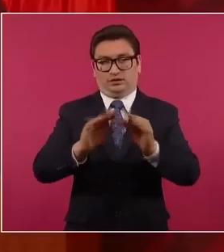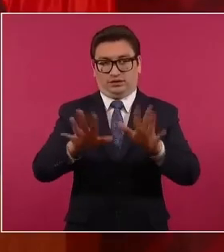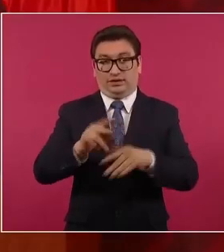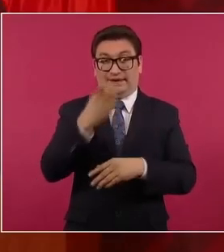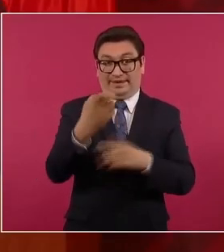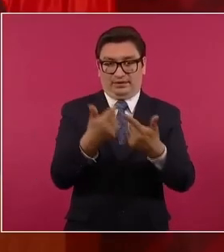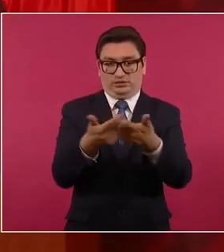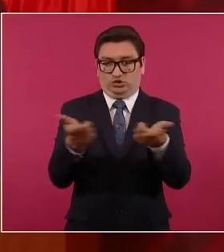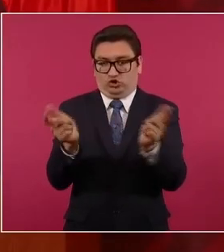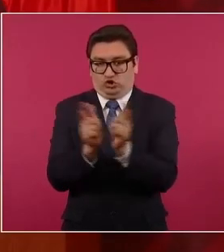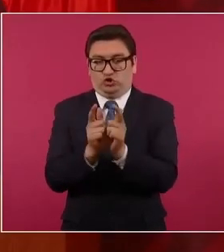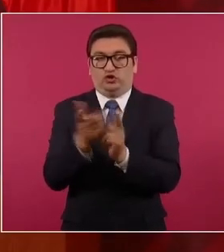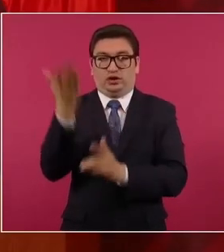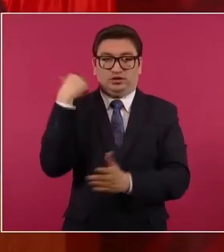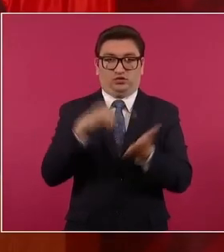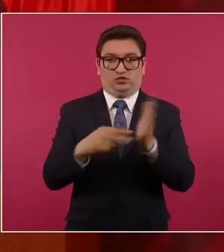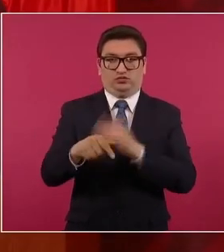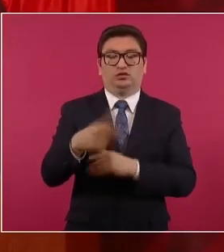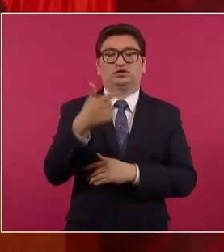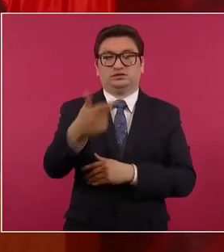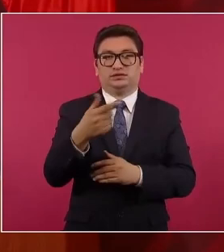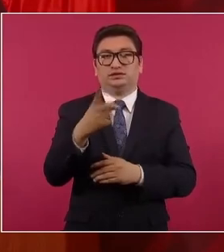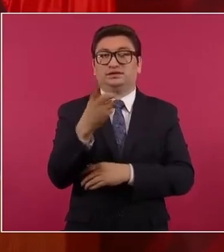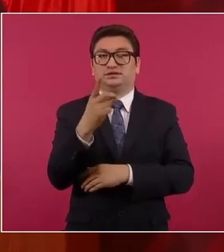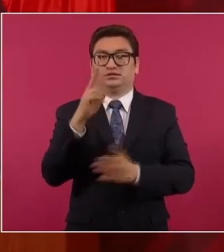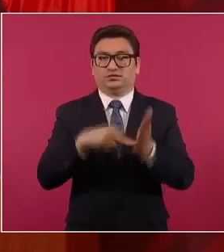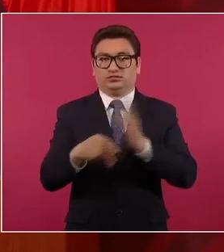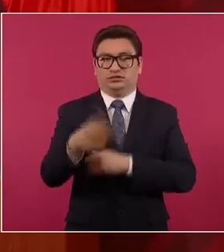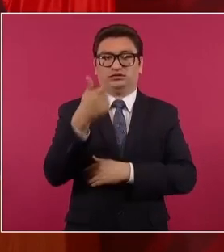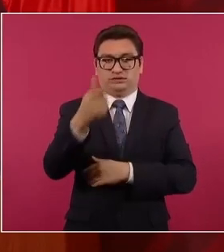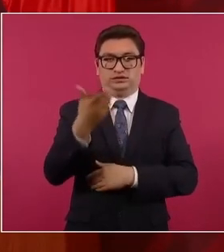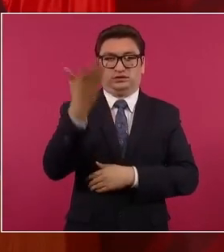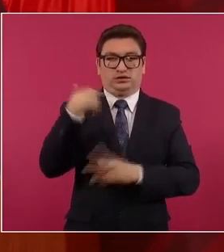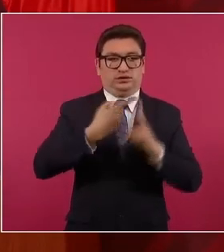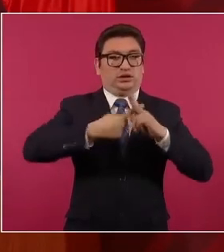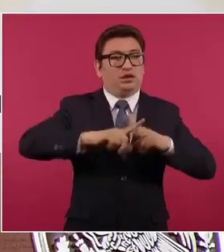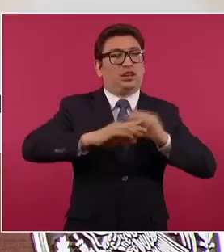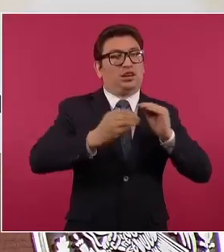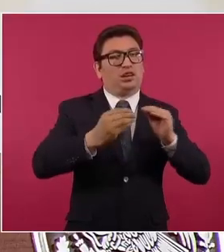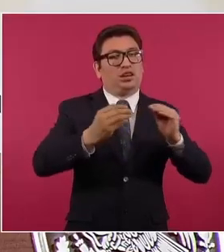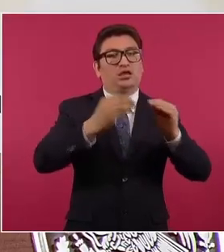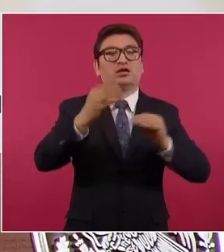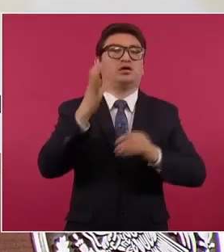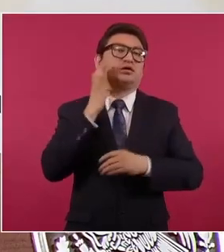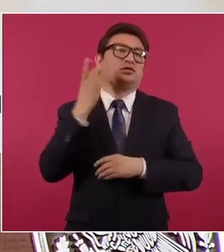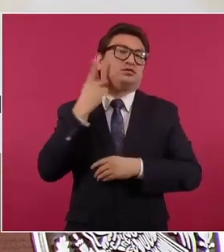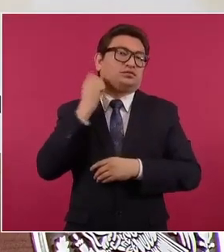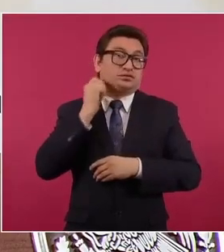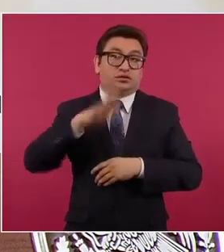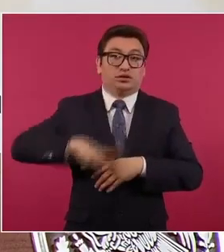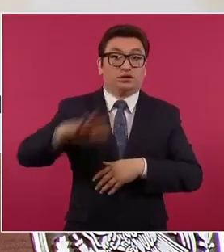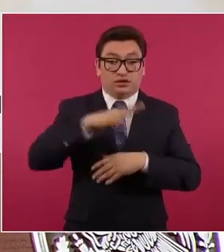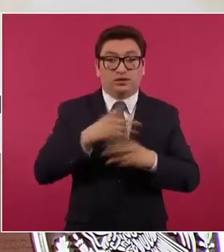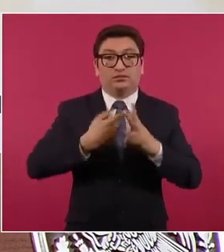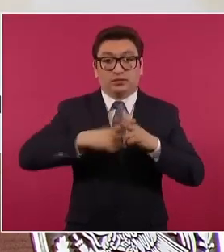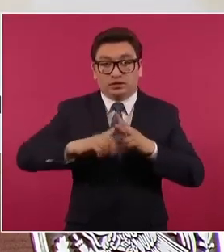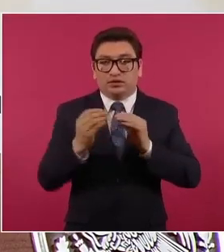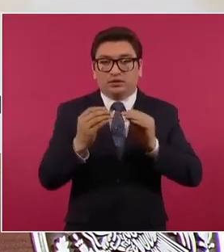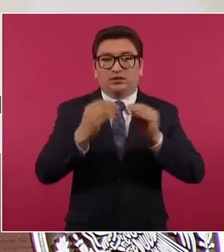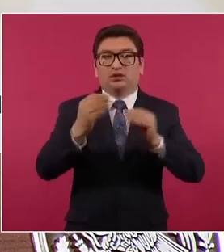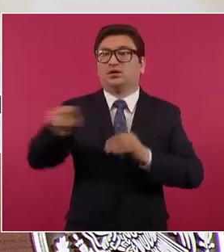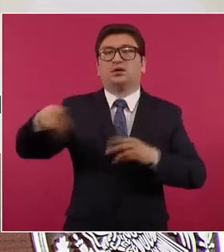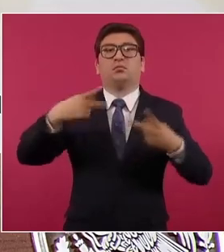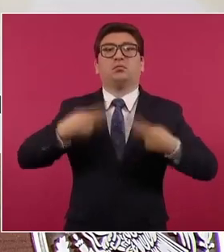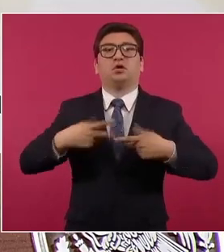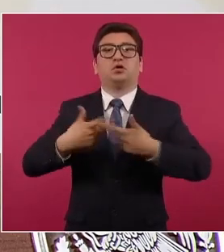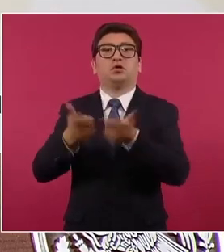grupo y esta campaña en el 2007, en diciembre de 2007, cuando inicia la discusión en el Congreso, pues lograron la liberación de los